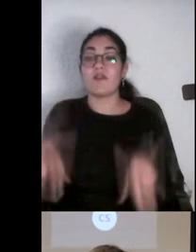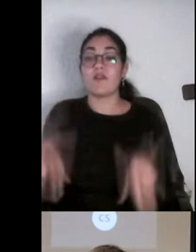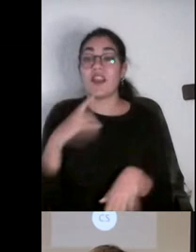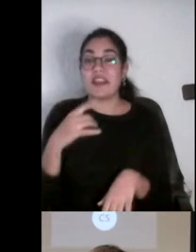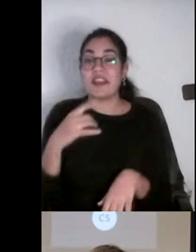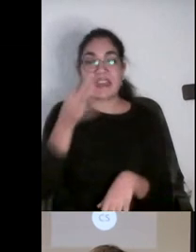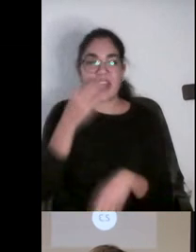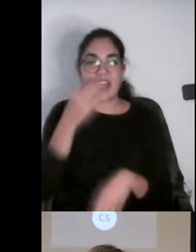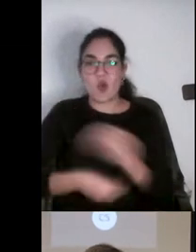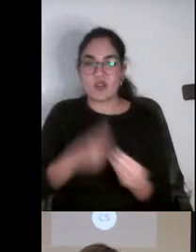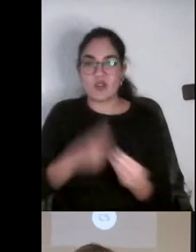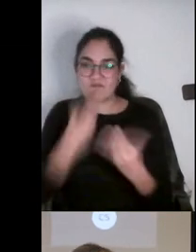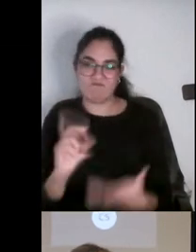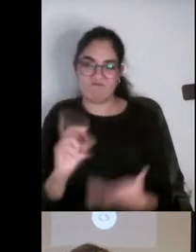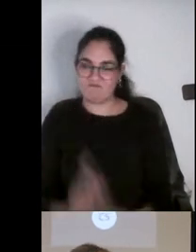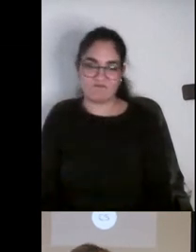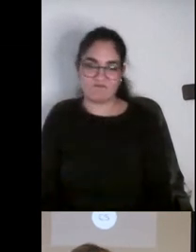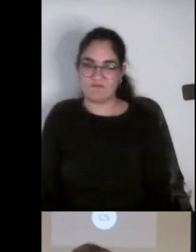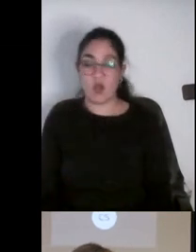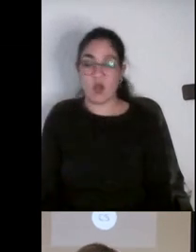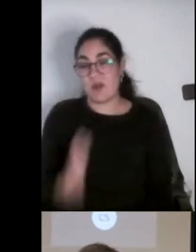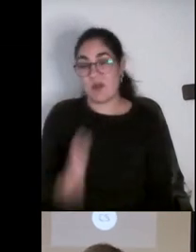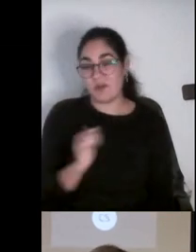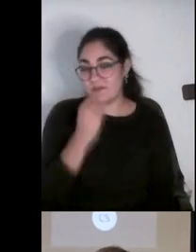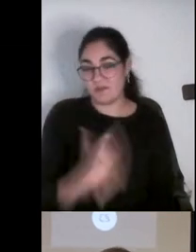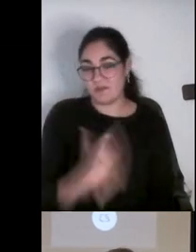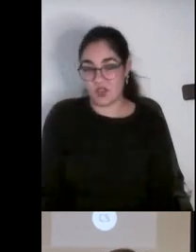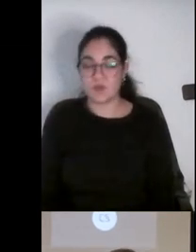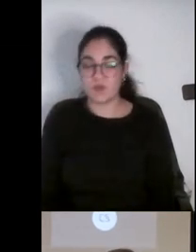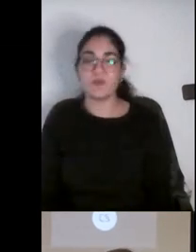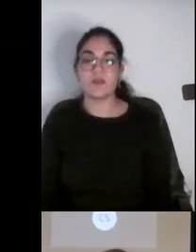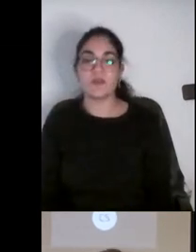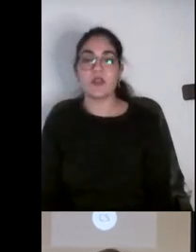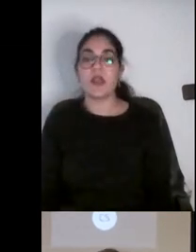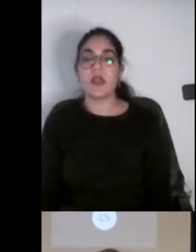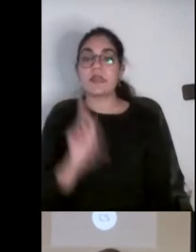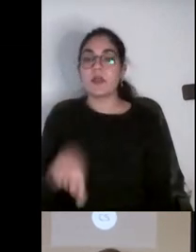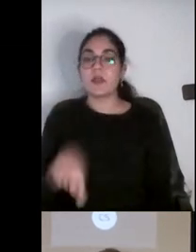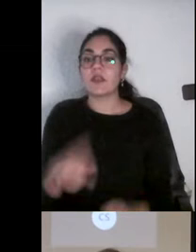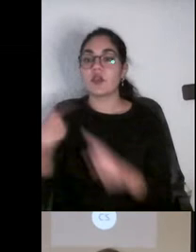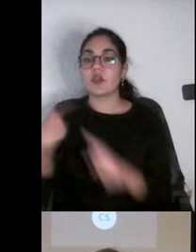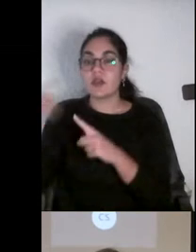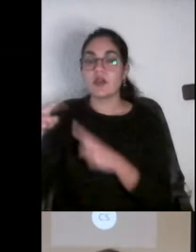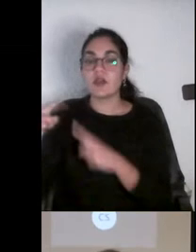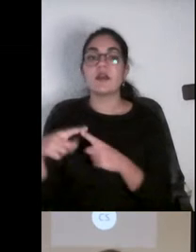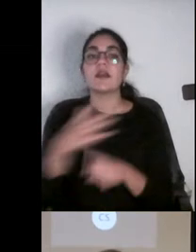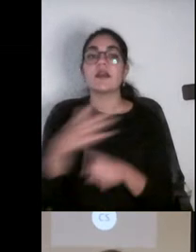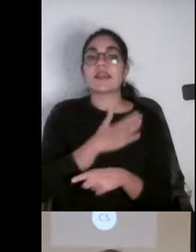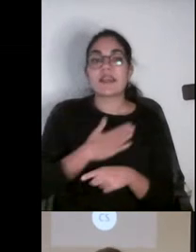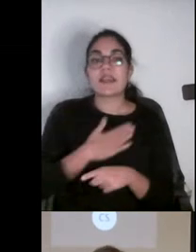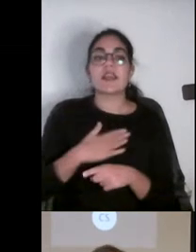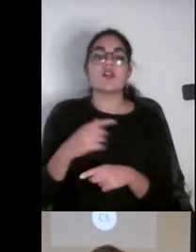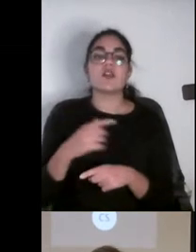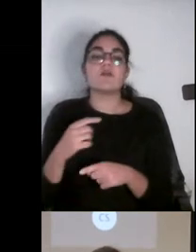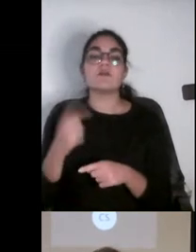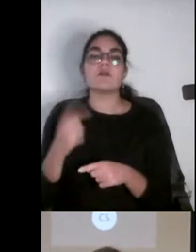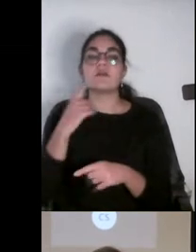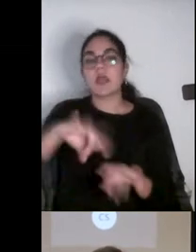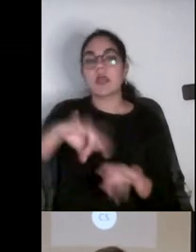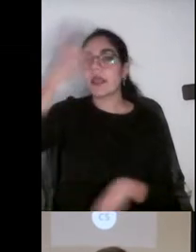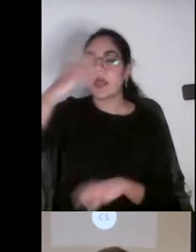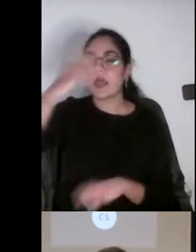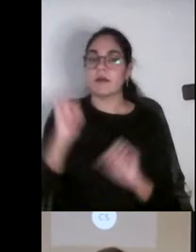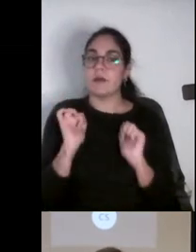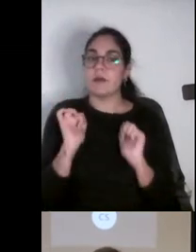deberíamos. Bueno, en todos estos ámbitos lo que tratamos de hacer es identificar las iniciativas ya existentes, por lo tanto estamos